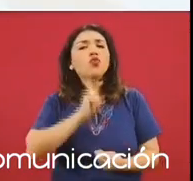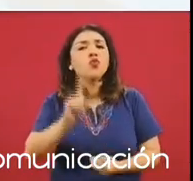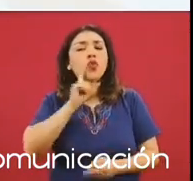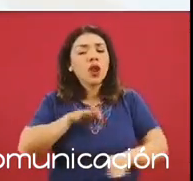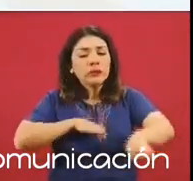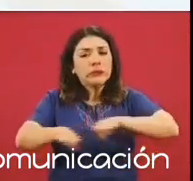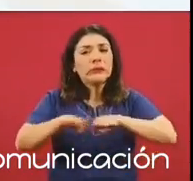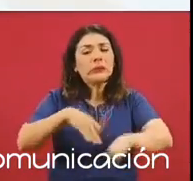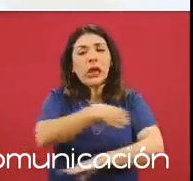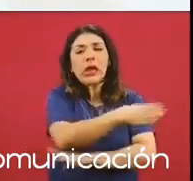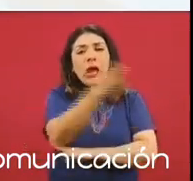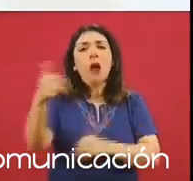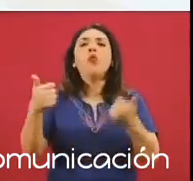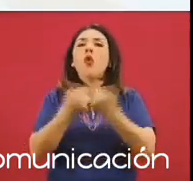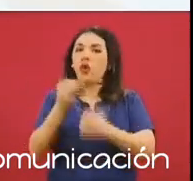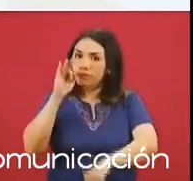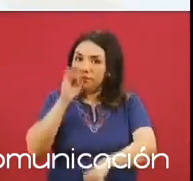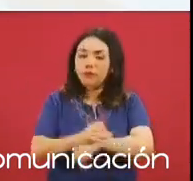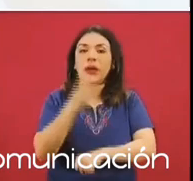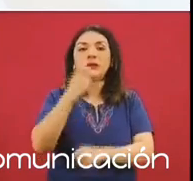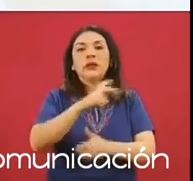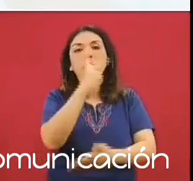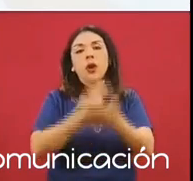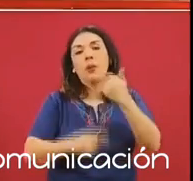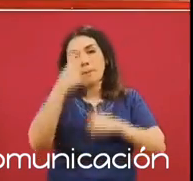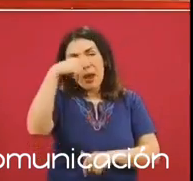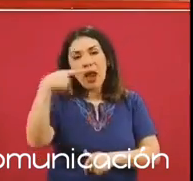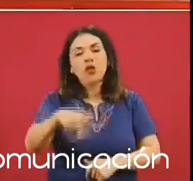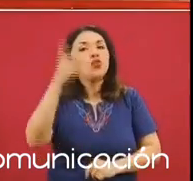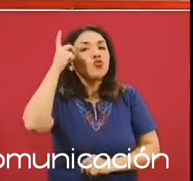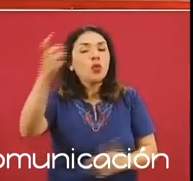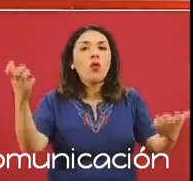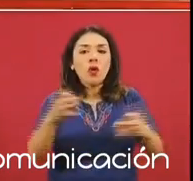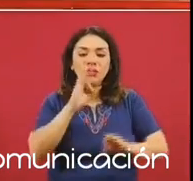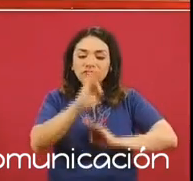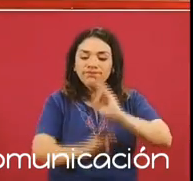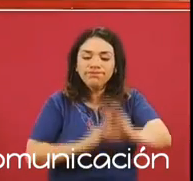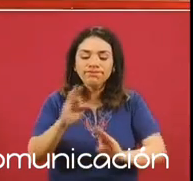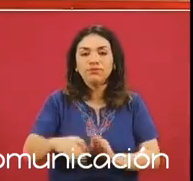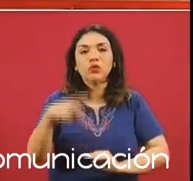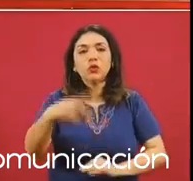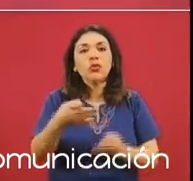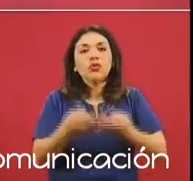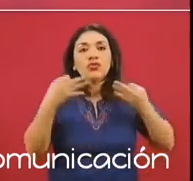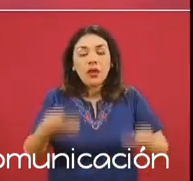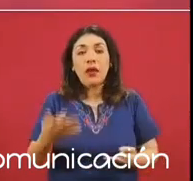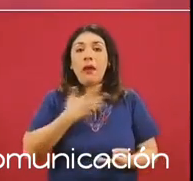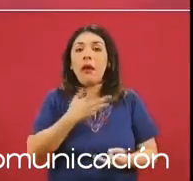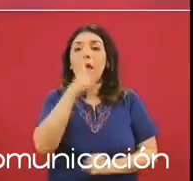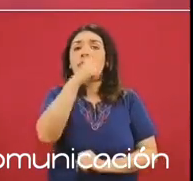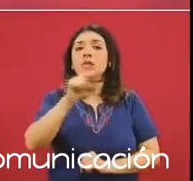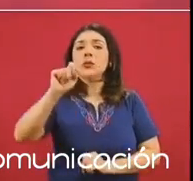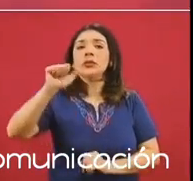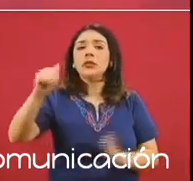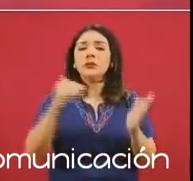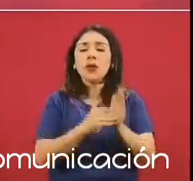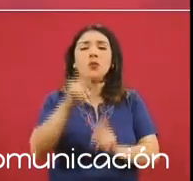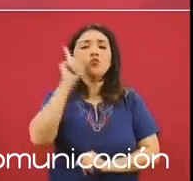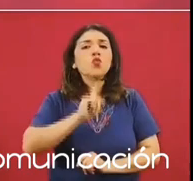son apoyadas en este programa para sembrar sus parcelas, hay 126 mil mujeres